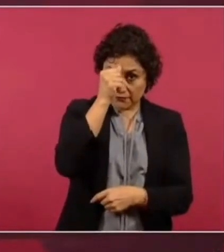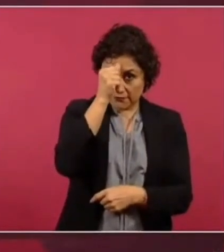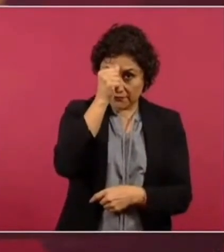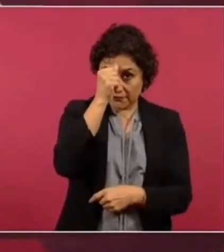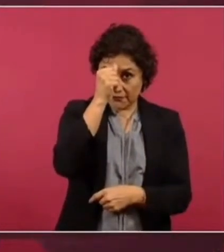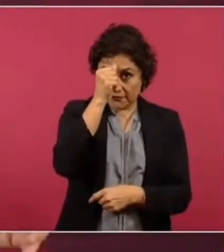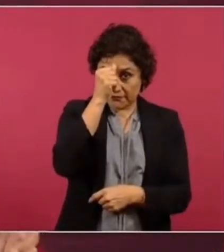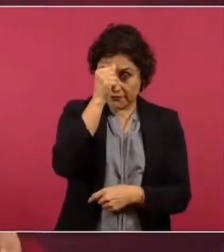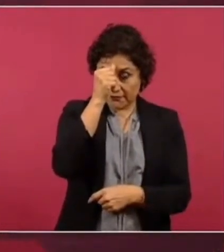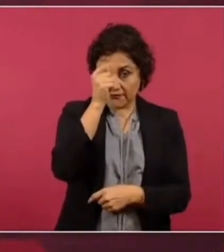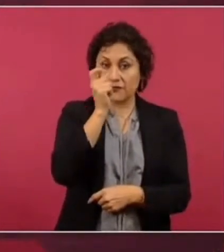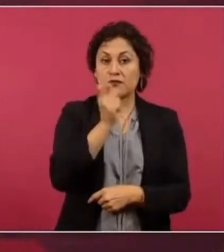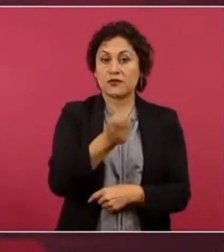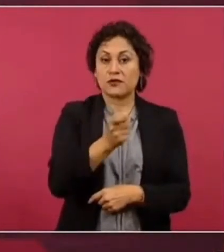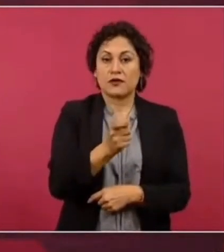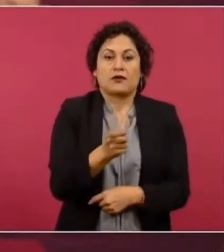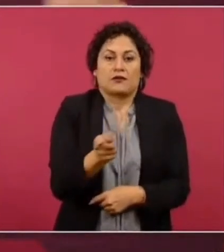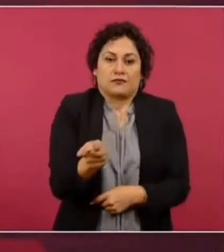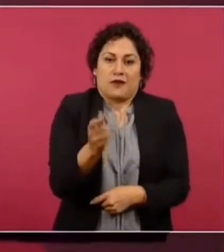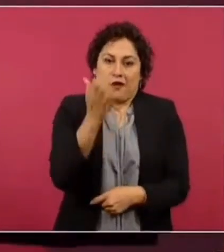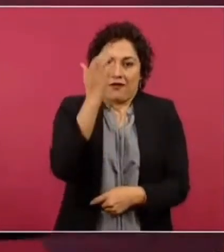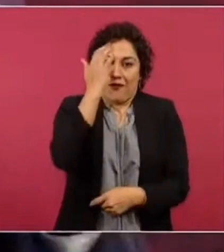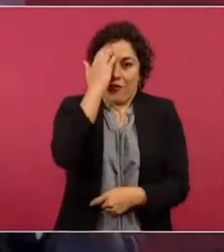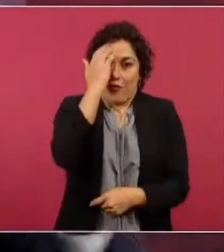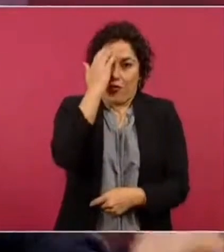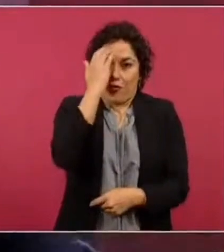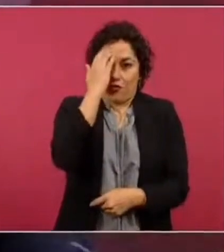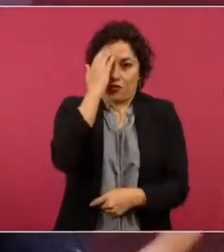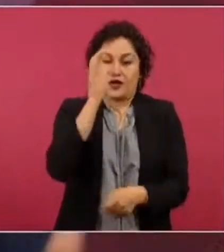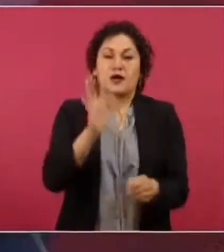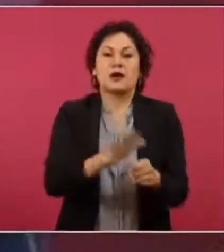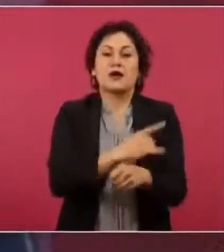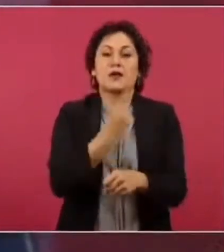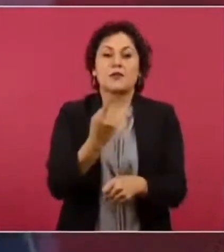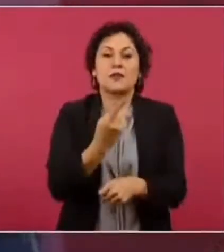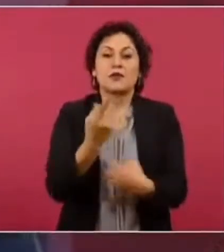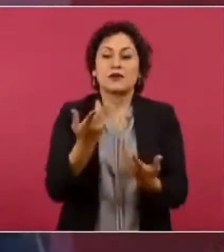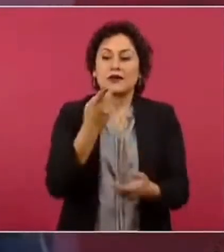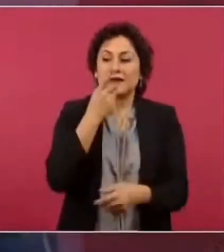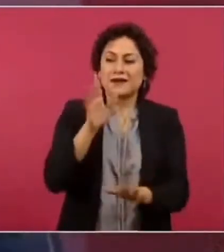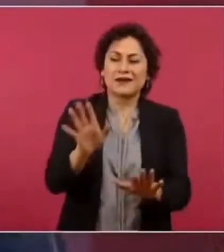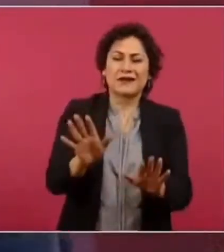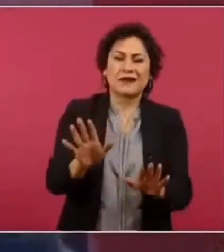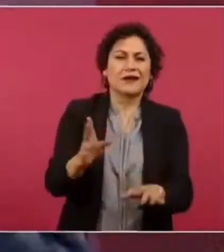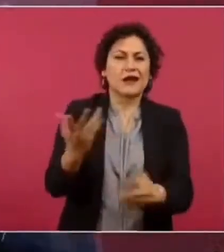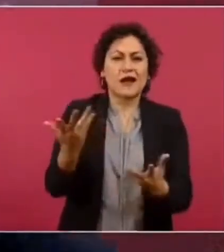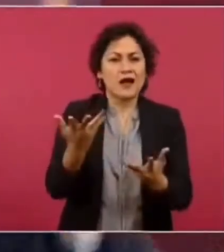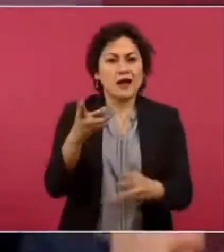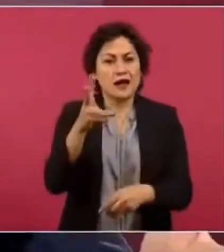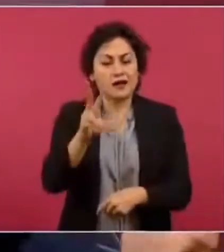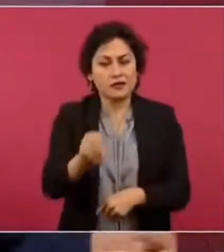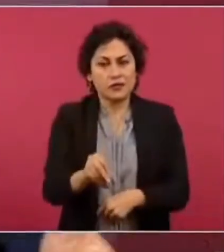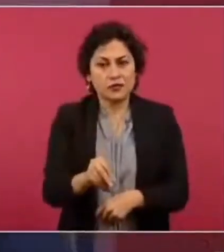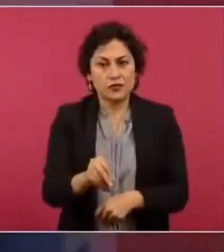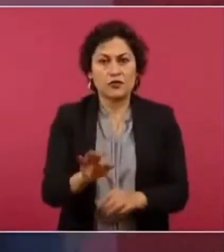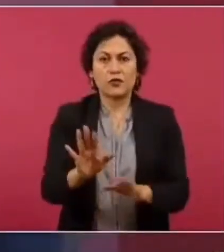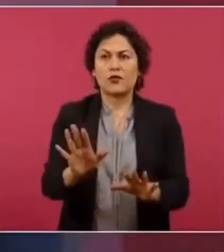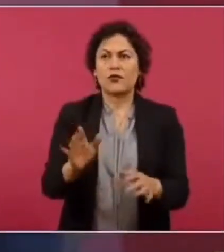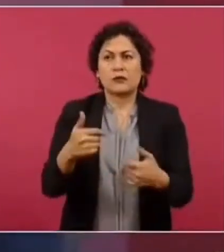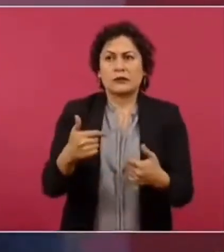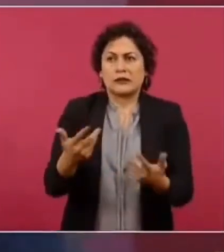lo conocía porque le dice, no hagas esto o no me hagas esto.